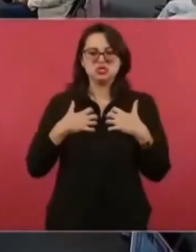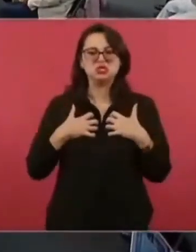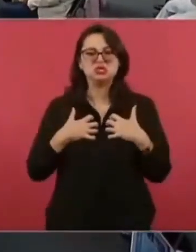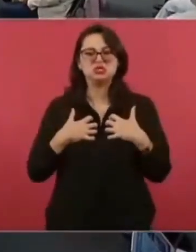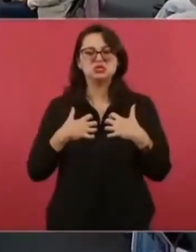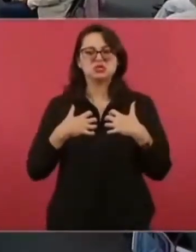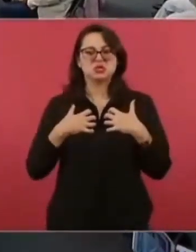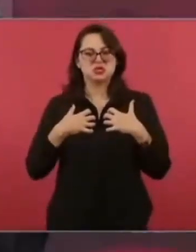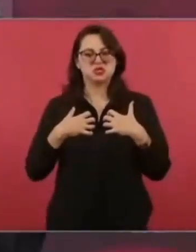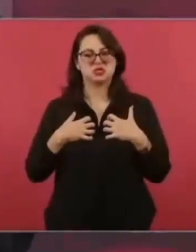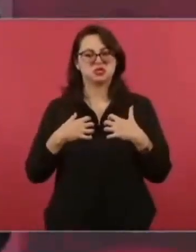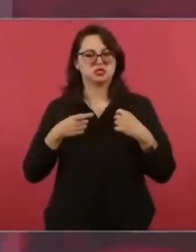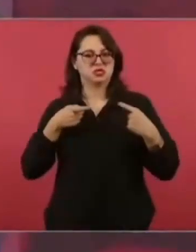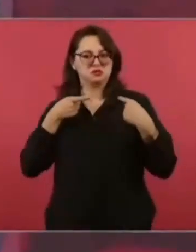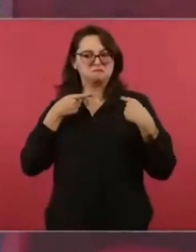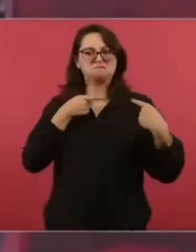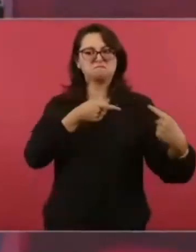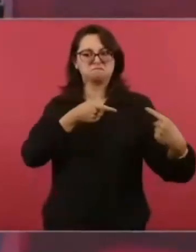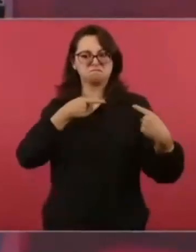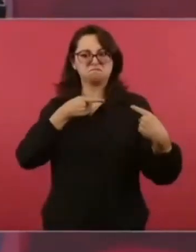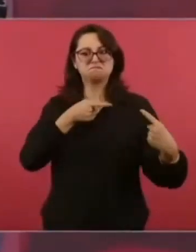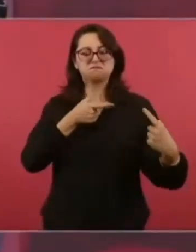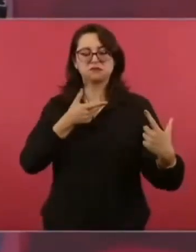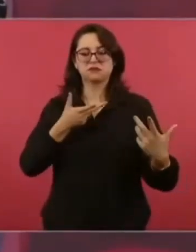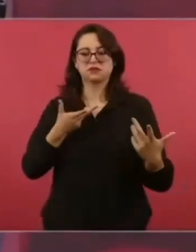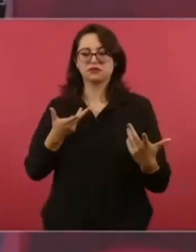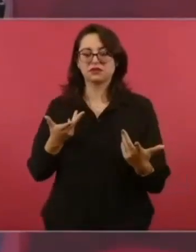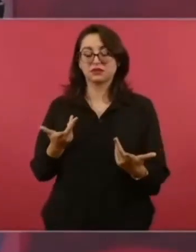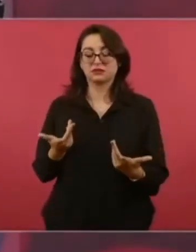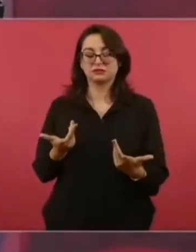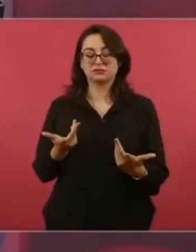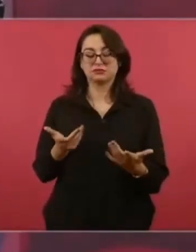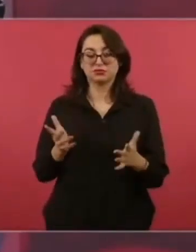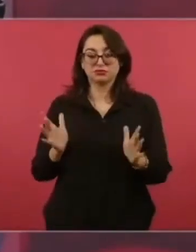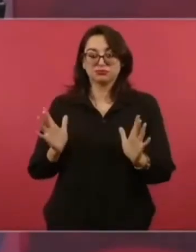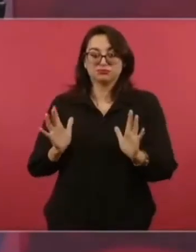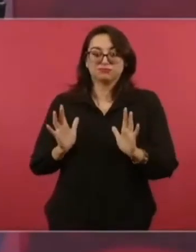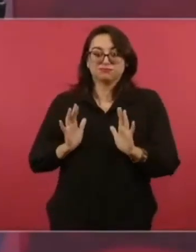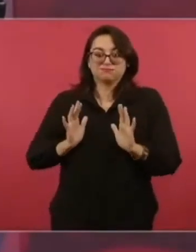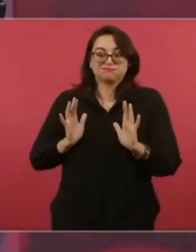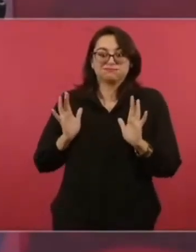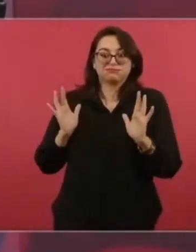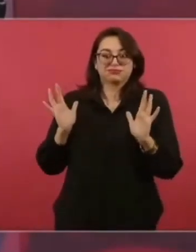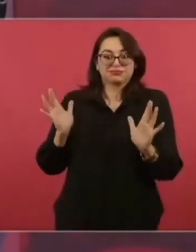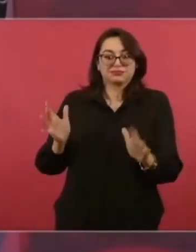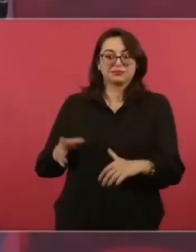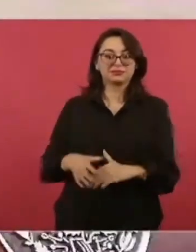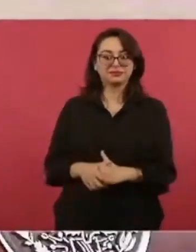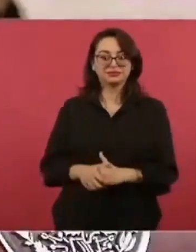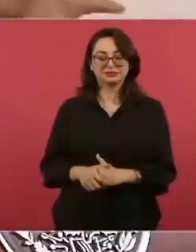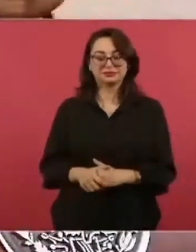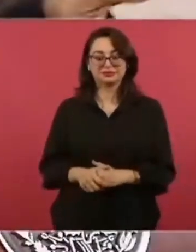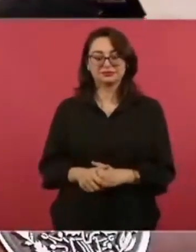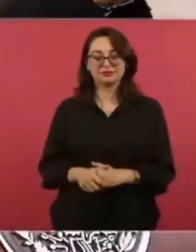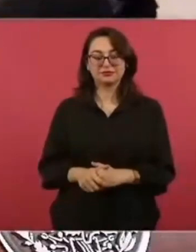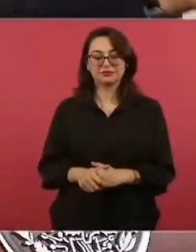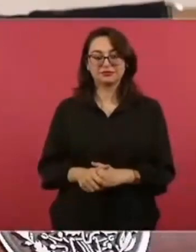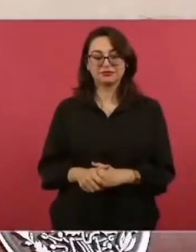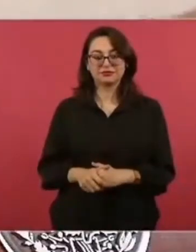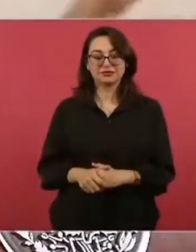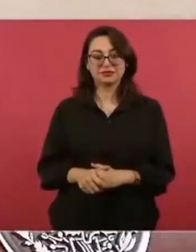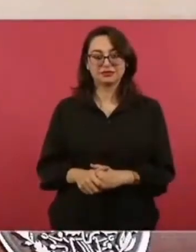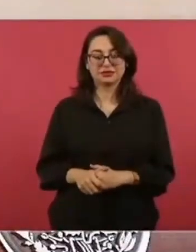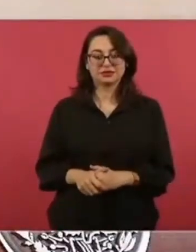con el presidente Chávez, estaba